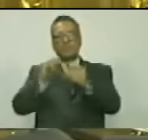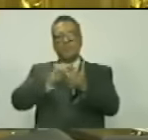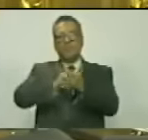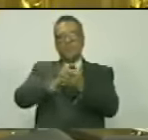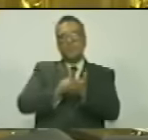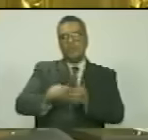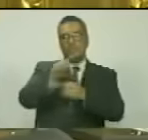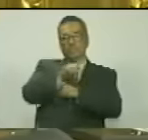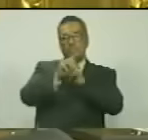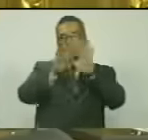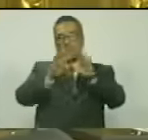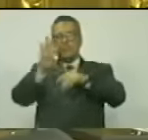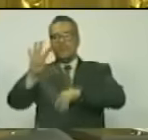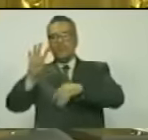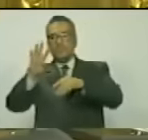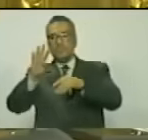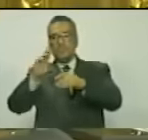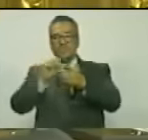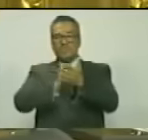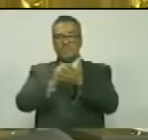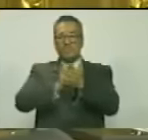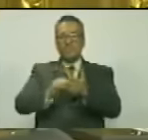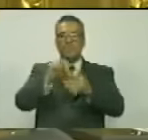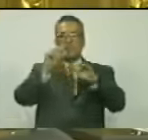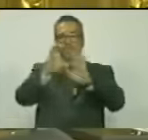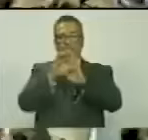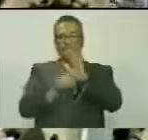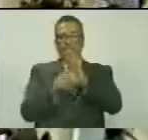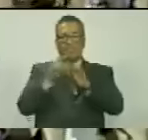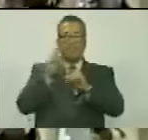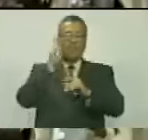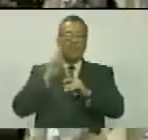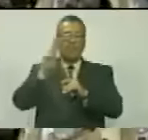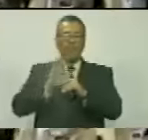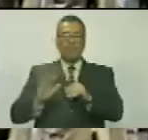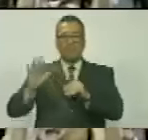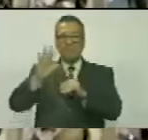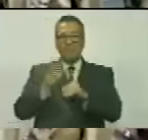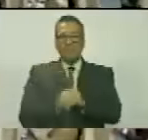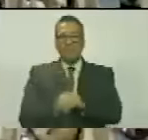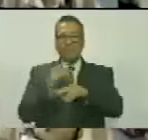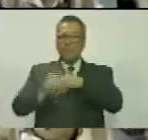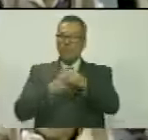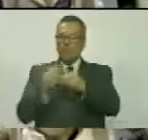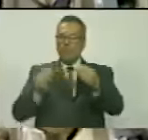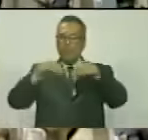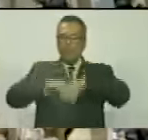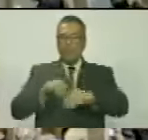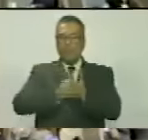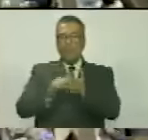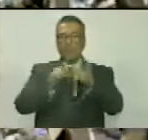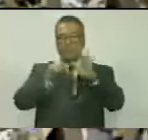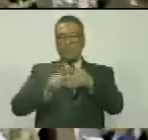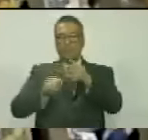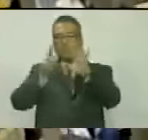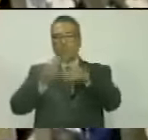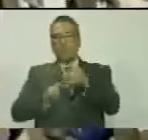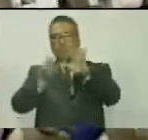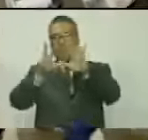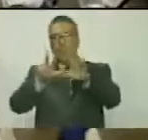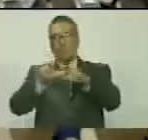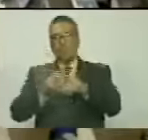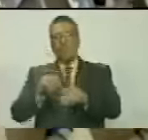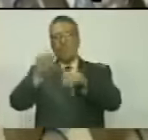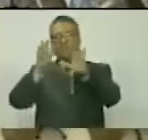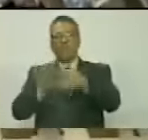establecido en el artículo 194 de la Constitución de la República Bolivariana de Venezuela, en concordancia con los artículos 6, 7, 8,